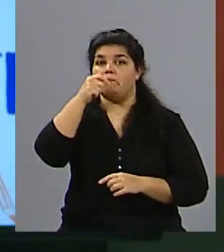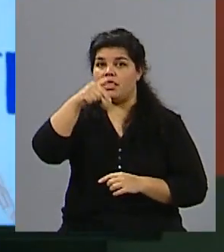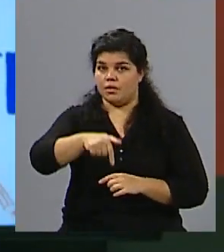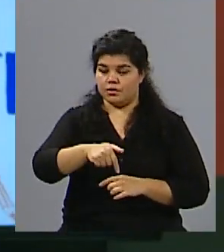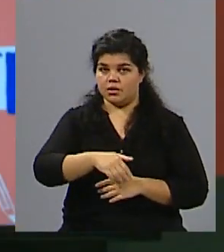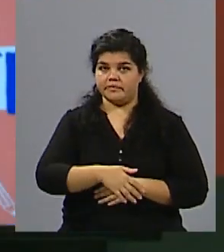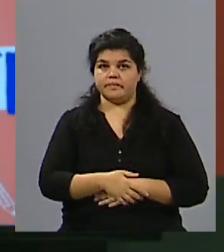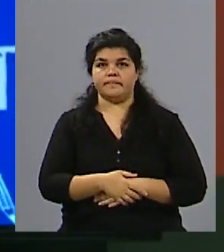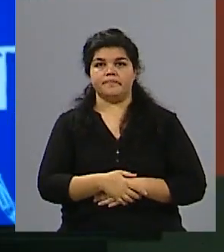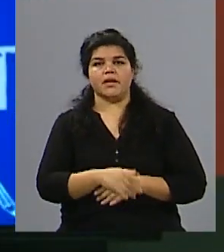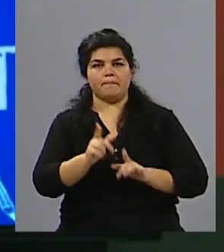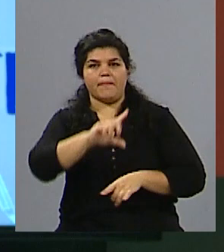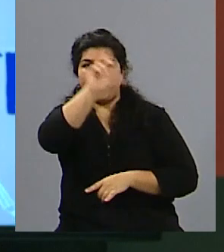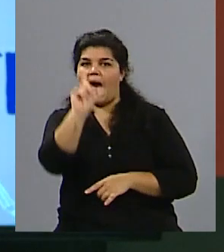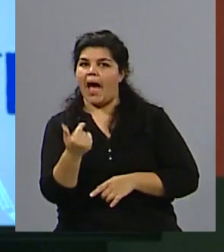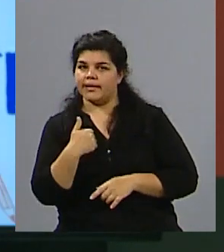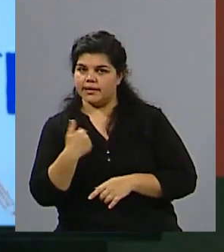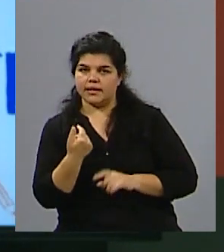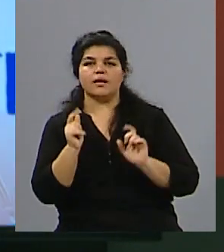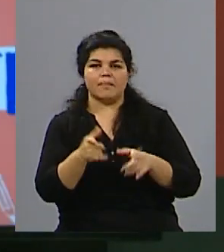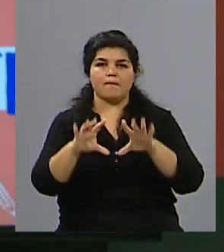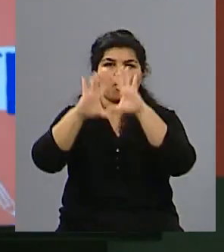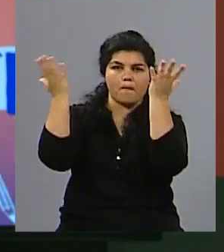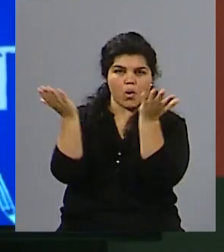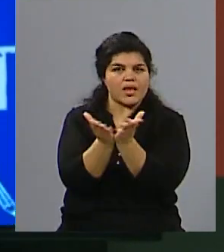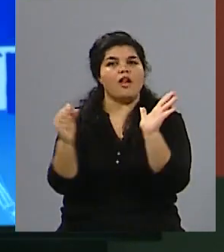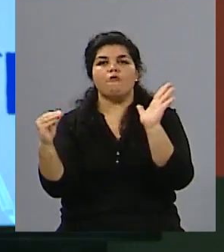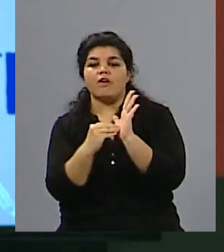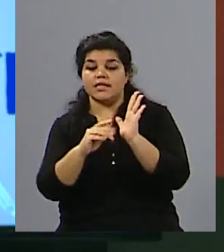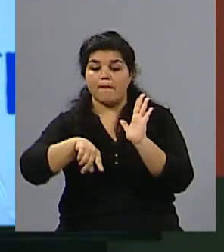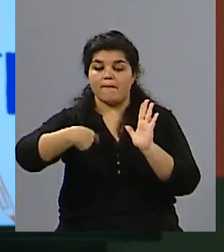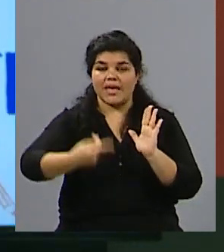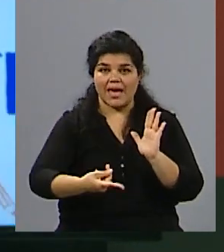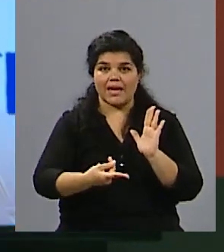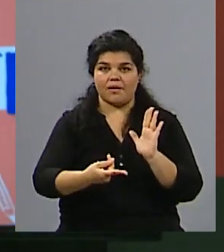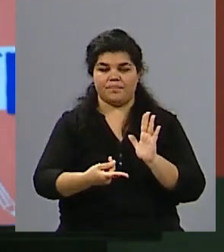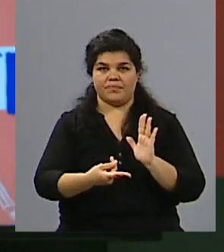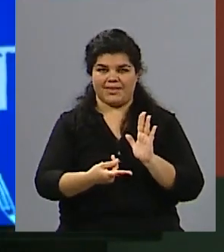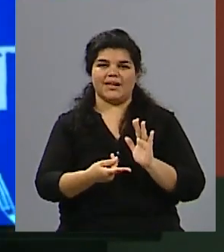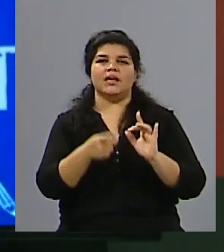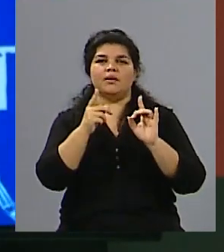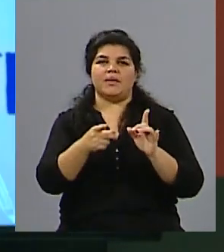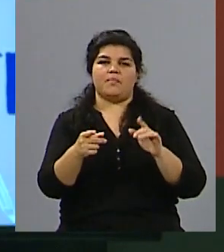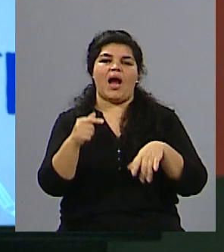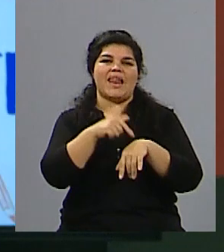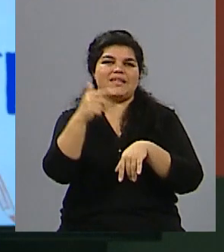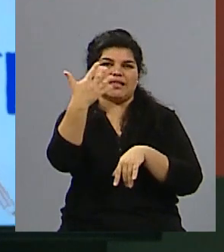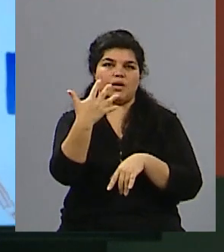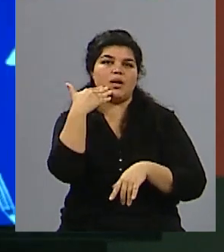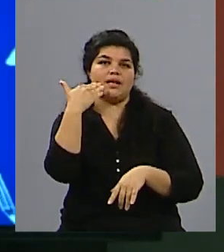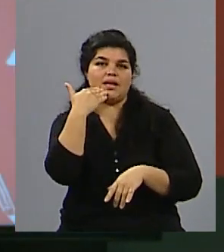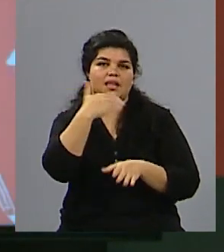a nivel país y, decíamos, a nivel mundial se va a recordar. En este caso en Mendoza va a ser a partir de las 17 en San Martín y Colón.